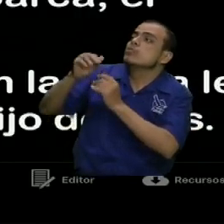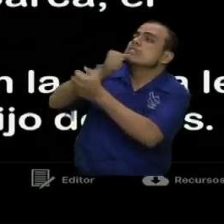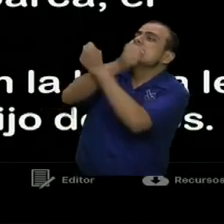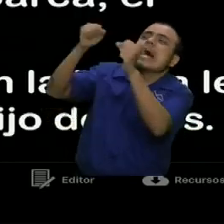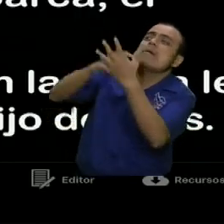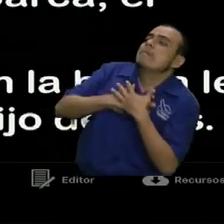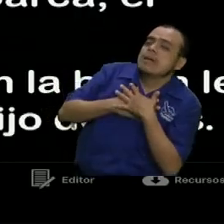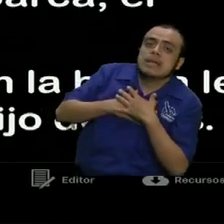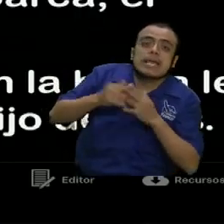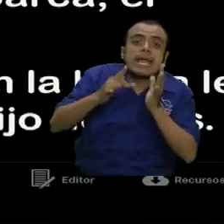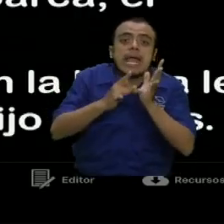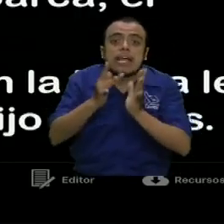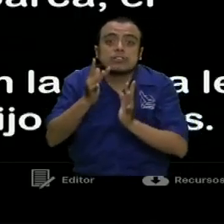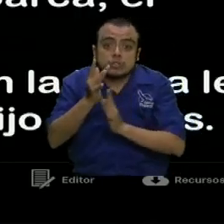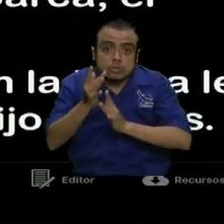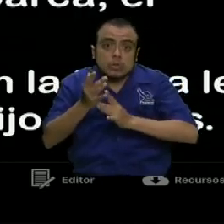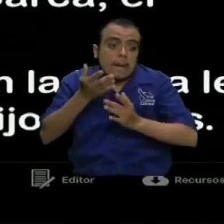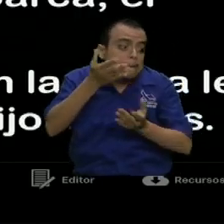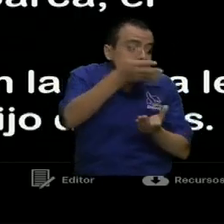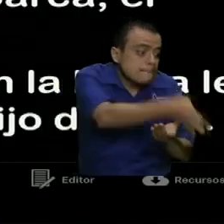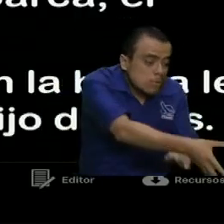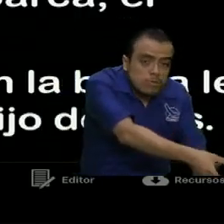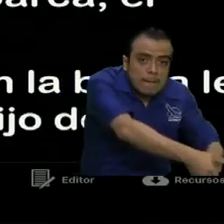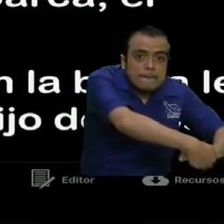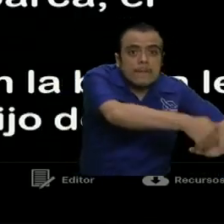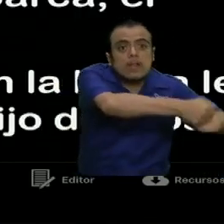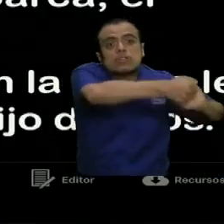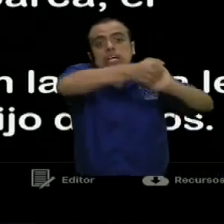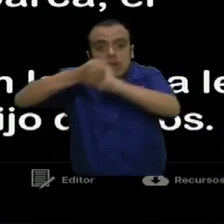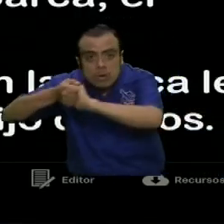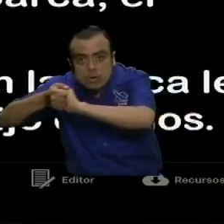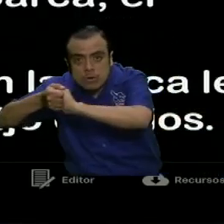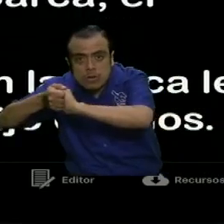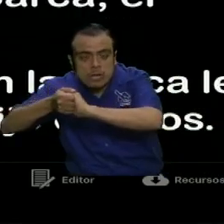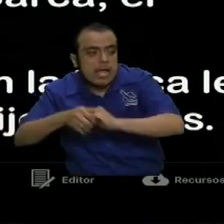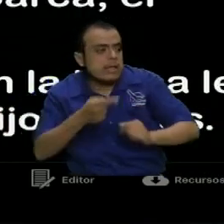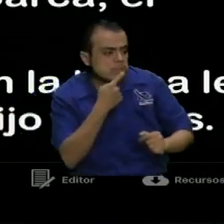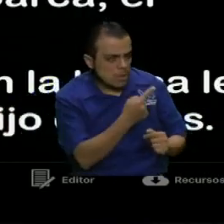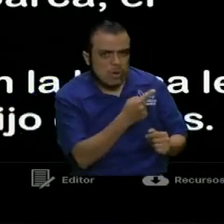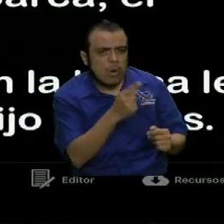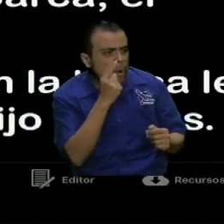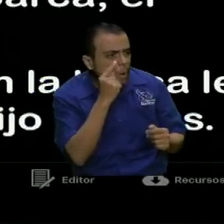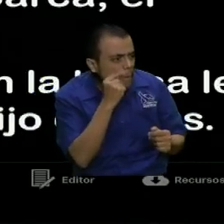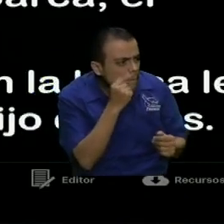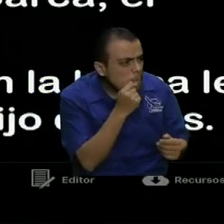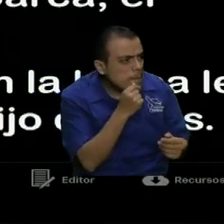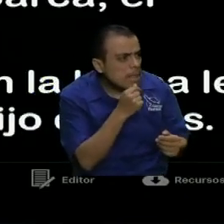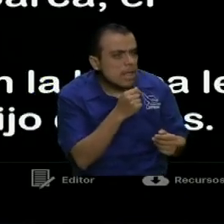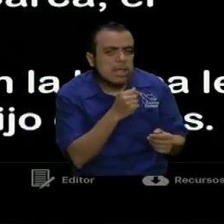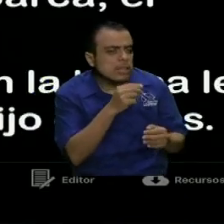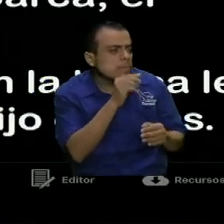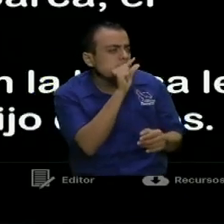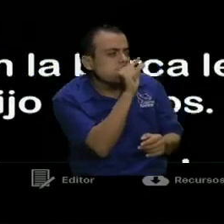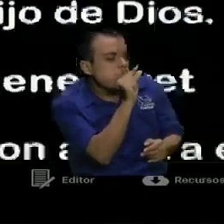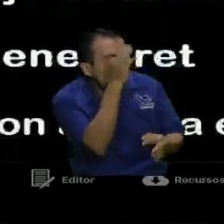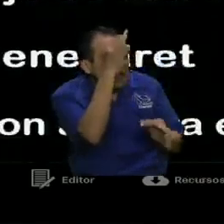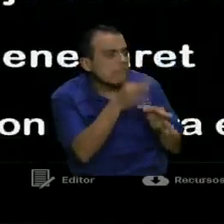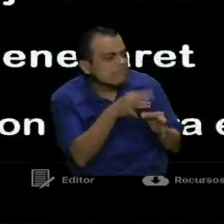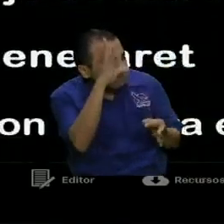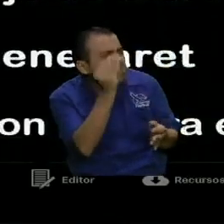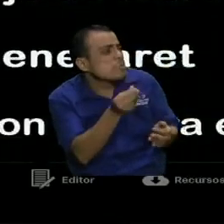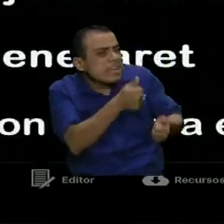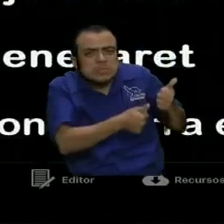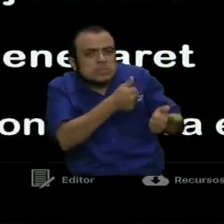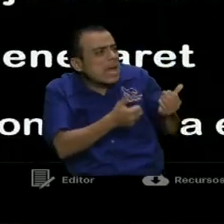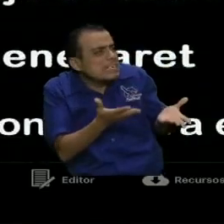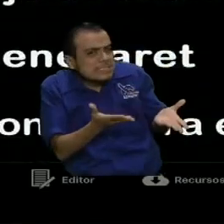al instante Jesús, extendiendo la mano, lo sostuvo y le dijo, hombre de poca fe, ¿por qué dudasteis? Y cuando ellos